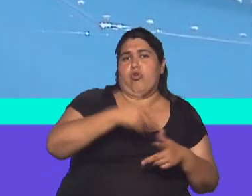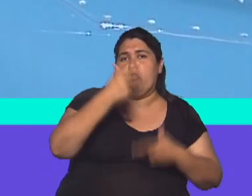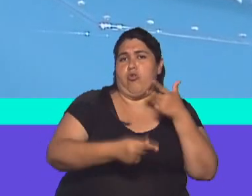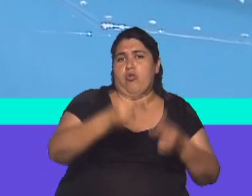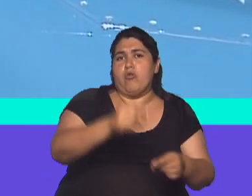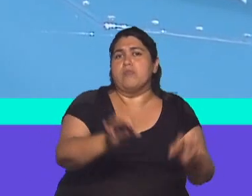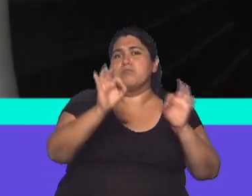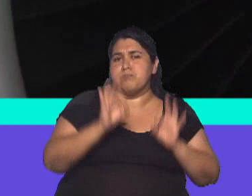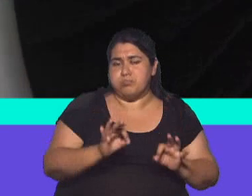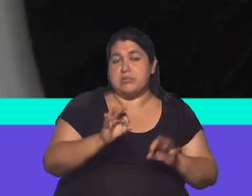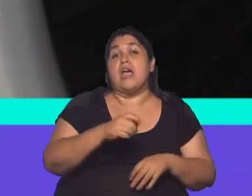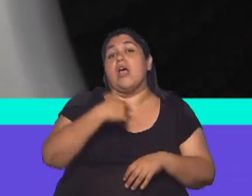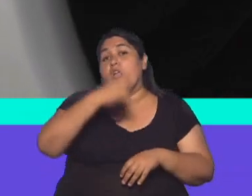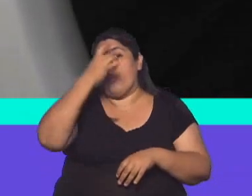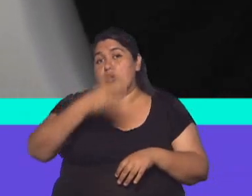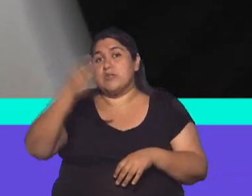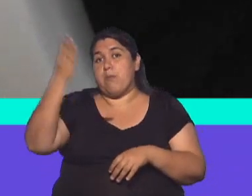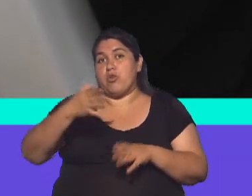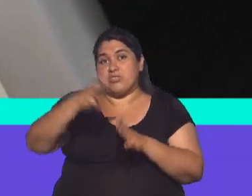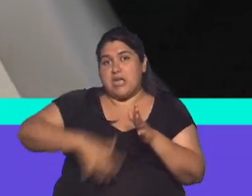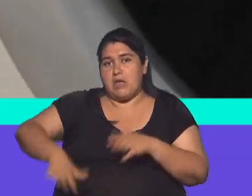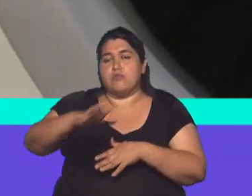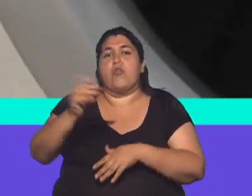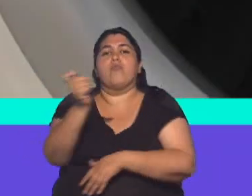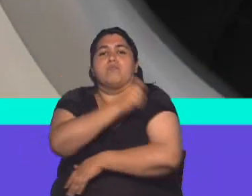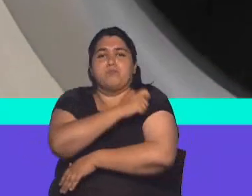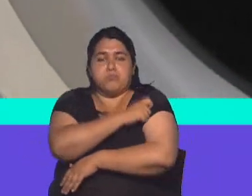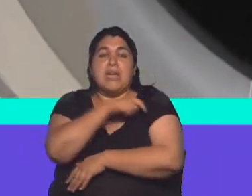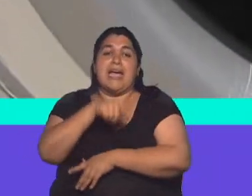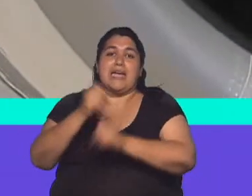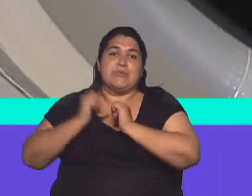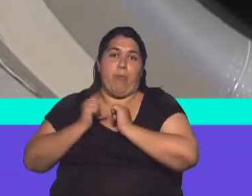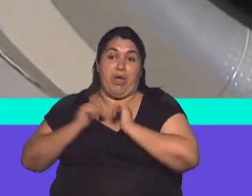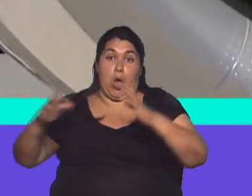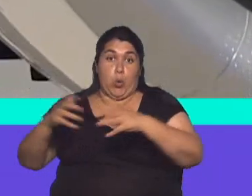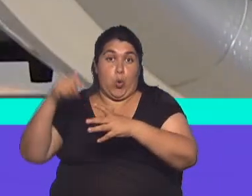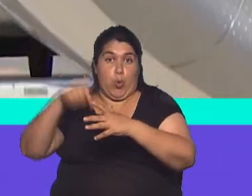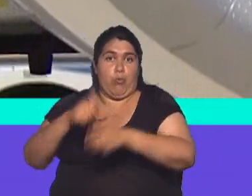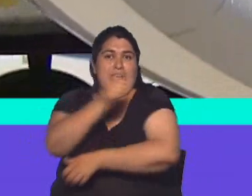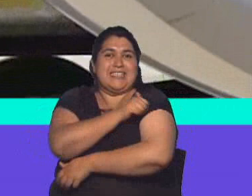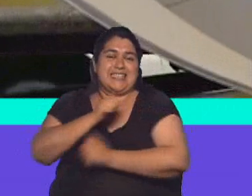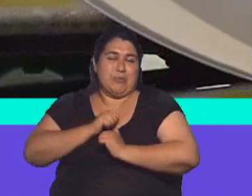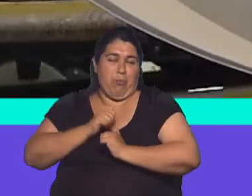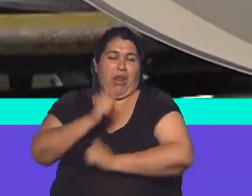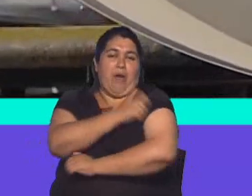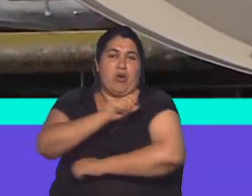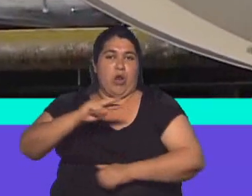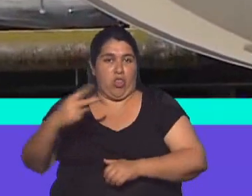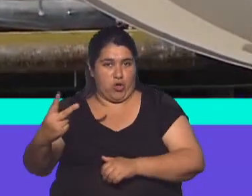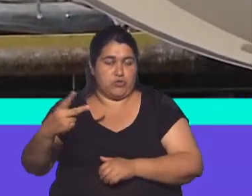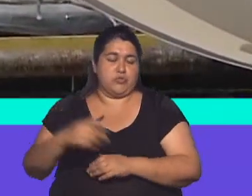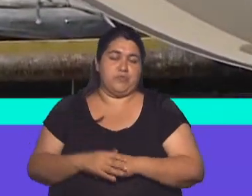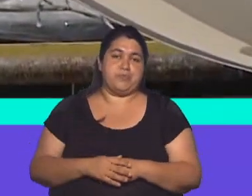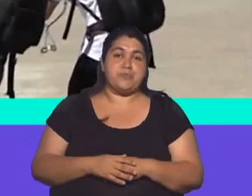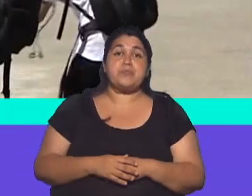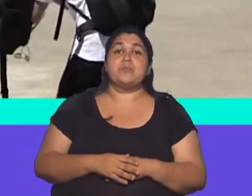inmunización y un 12% se aplicara la primera dosis, mientras se espera, claro, que estas personas concurran a los vacunatorios para aplicarse la